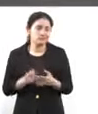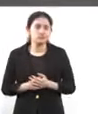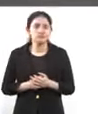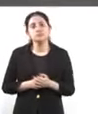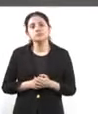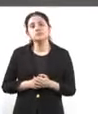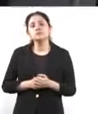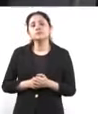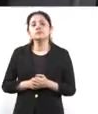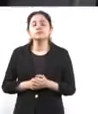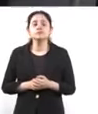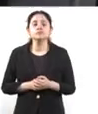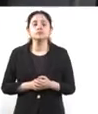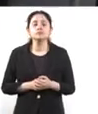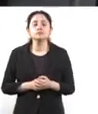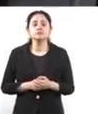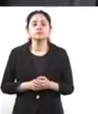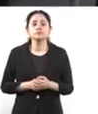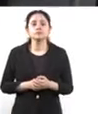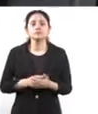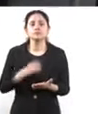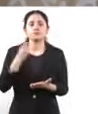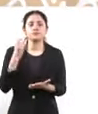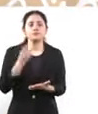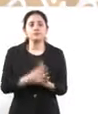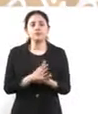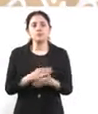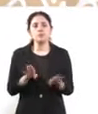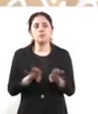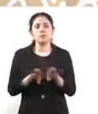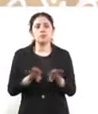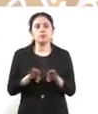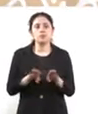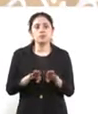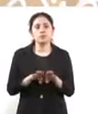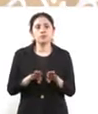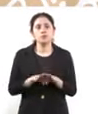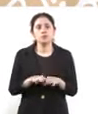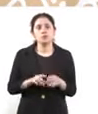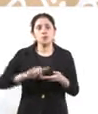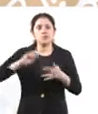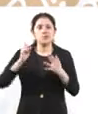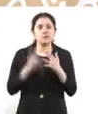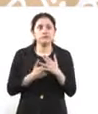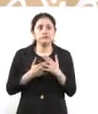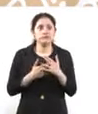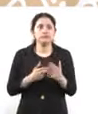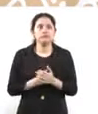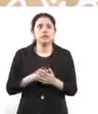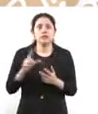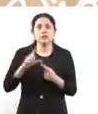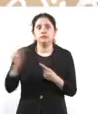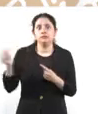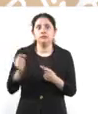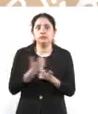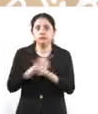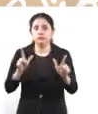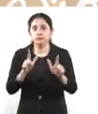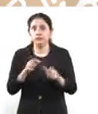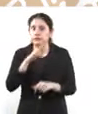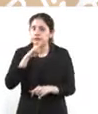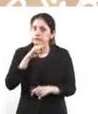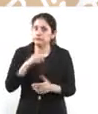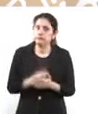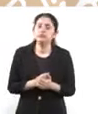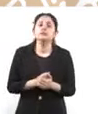Entonces, no solamente es la preocupación de que homicidas o feminicidas pudieran estar libres llevando